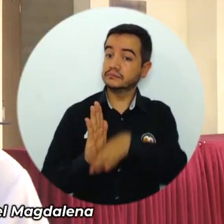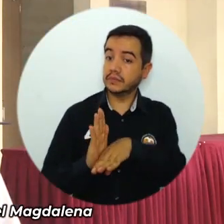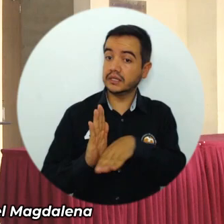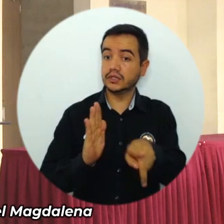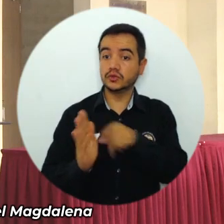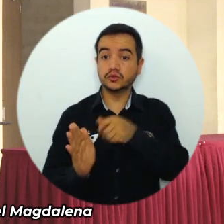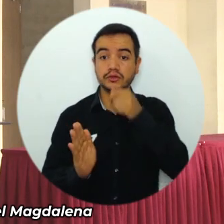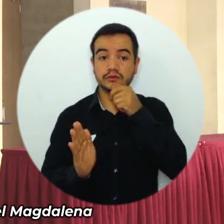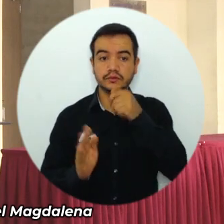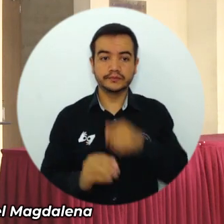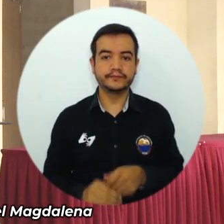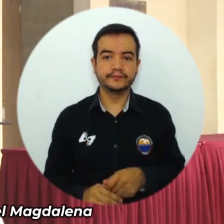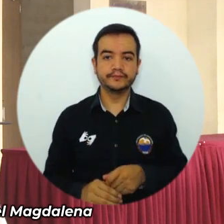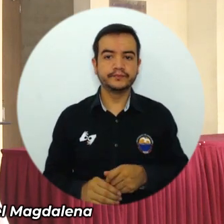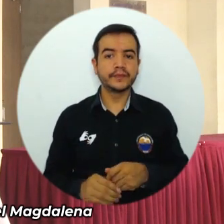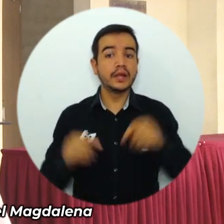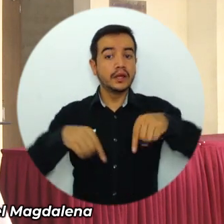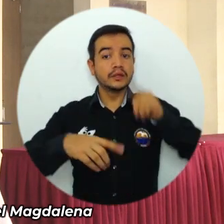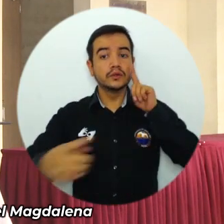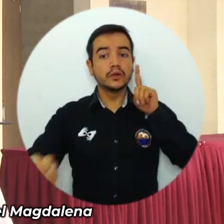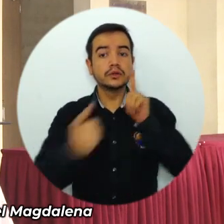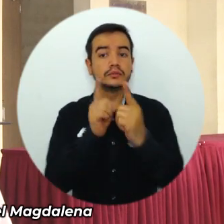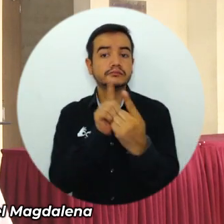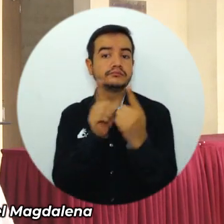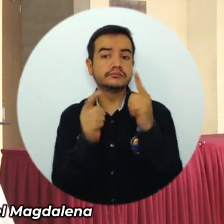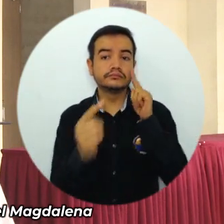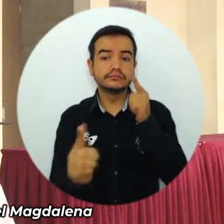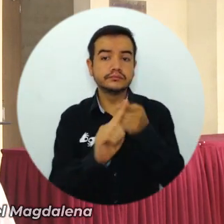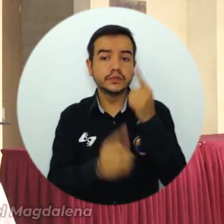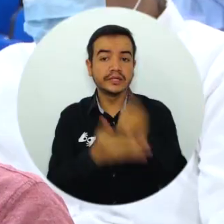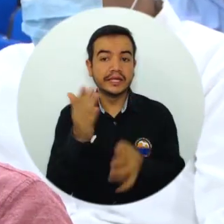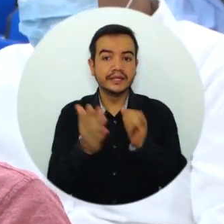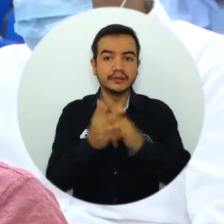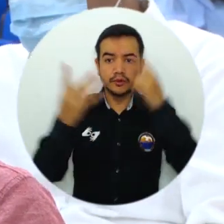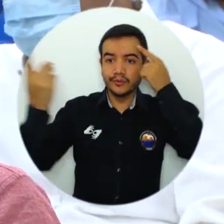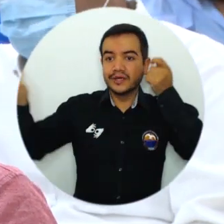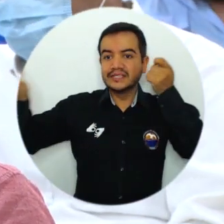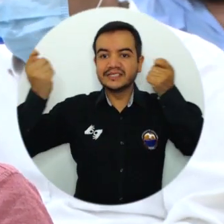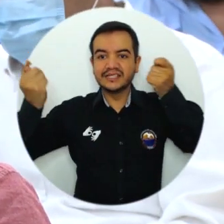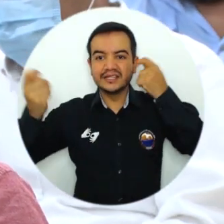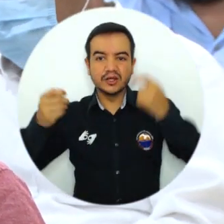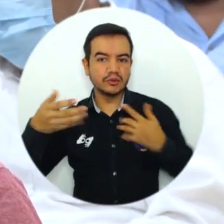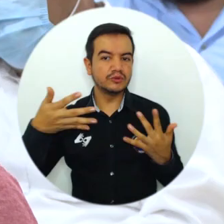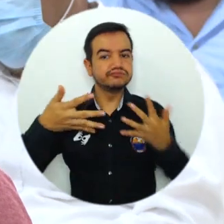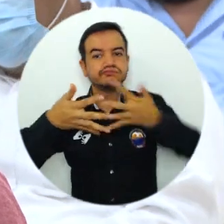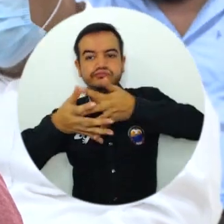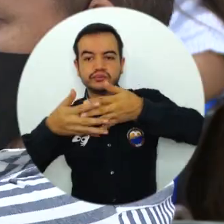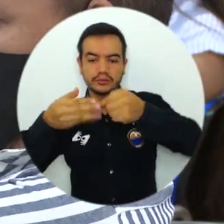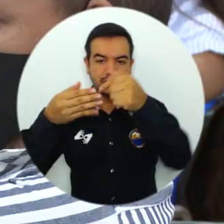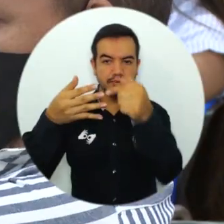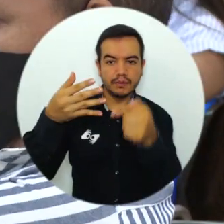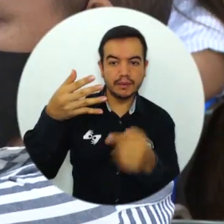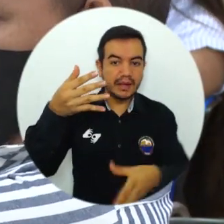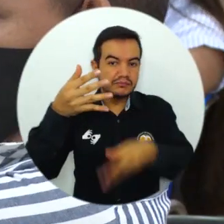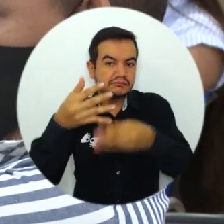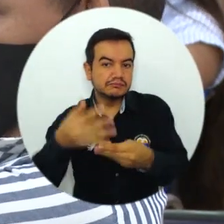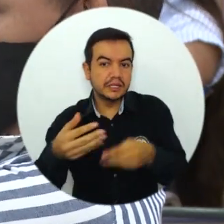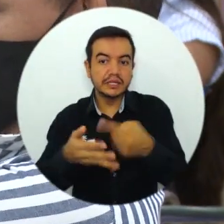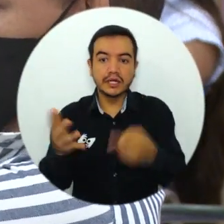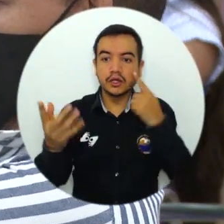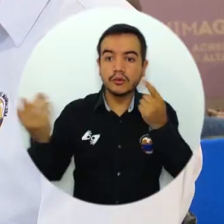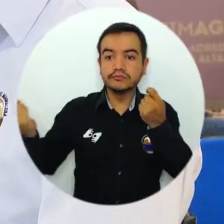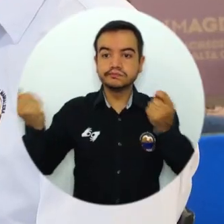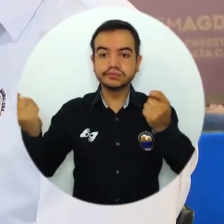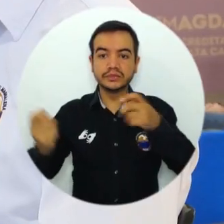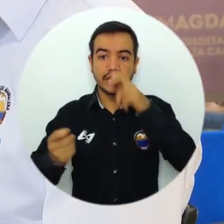del encuentro es socializar todas las acciones, todas las estrategias que estamos implementando para el uso eficiente y el